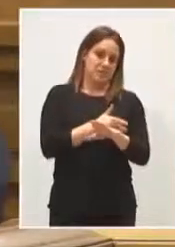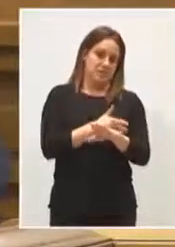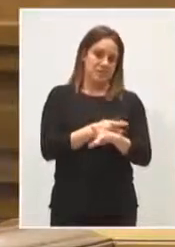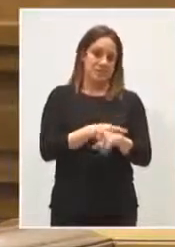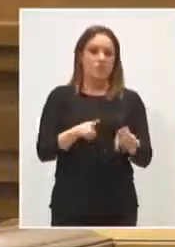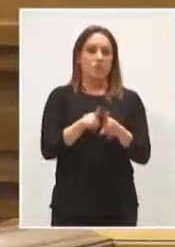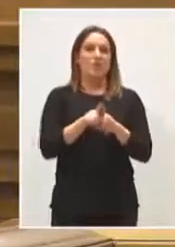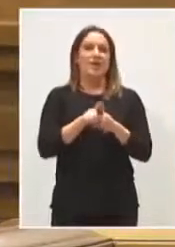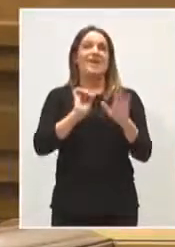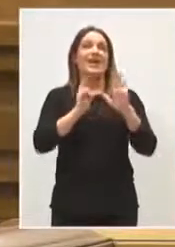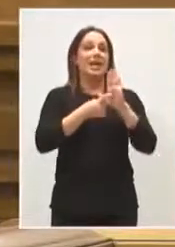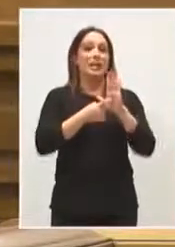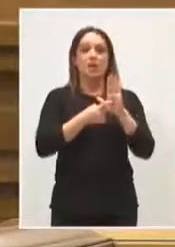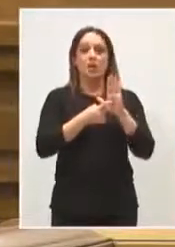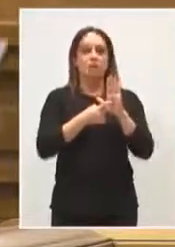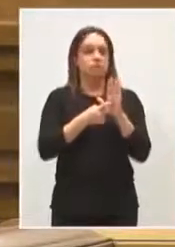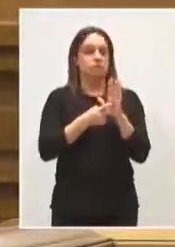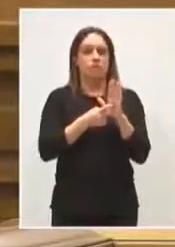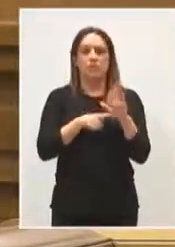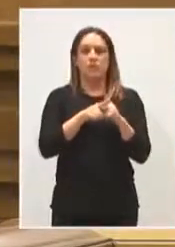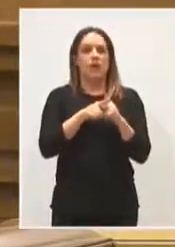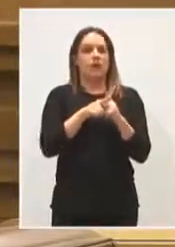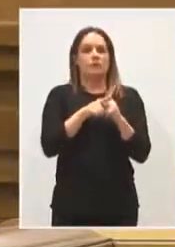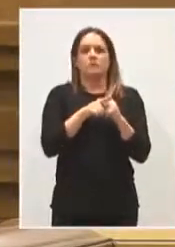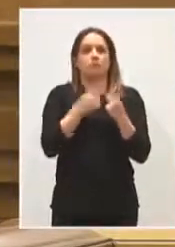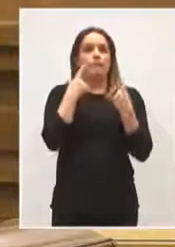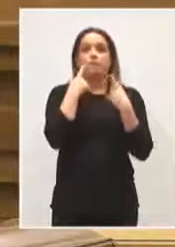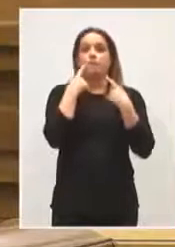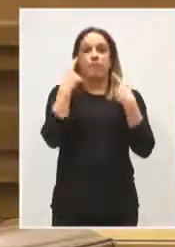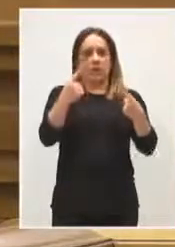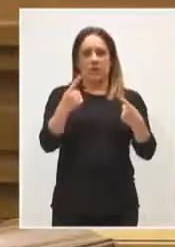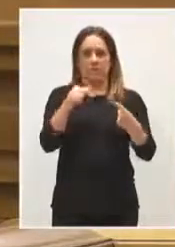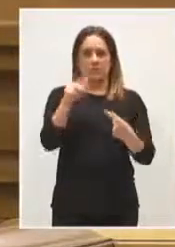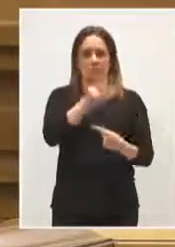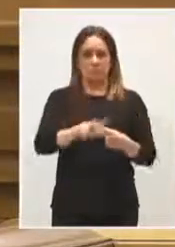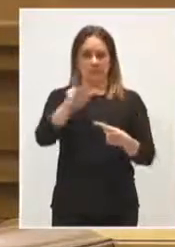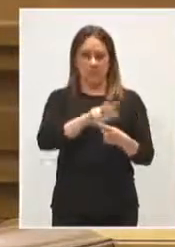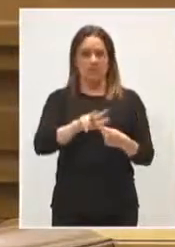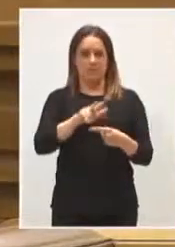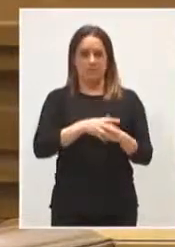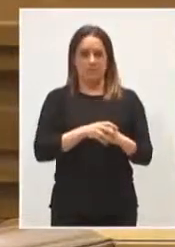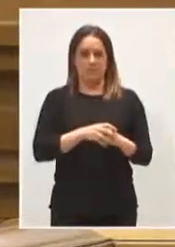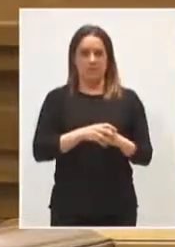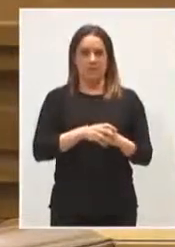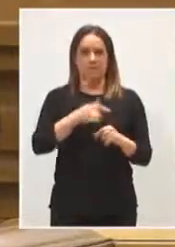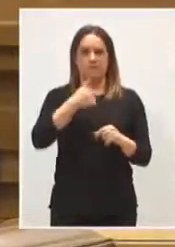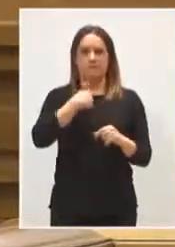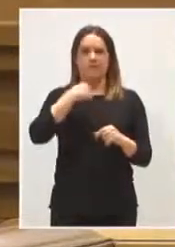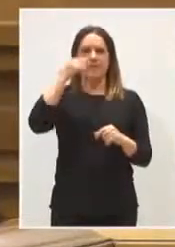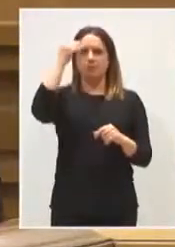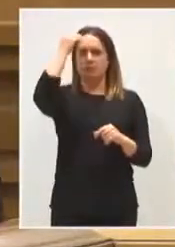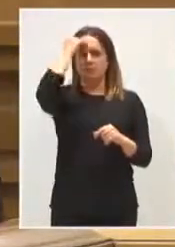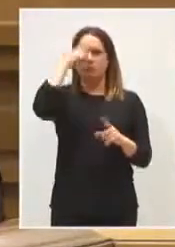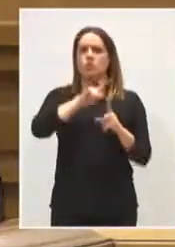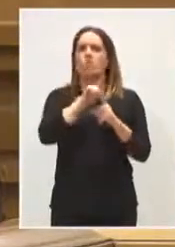legislación que es pionera en España, ha habido otras aproximaciones, pero la nuestra creo que es muy, muy, muy, muy